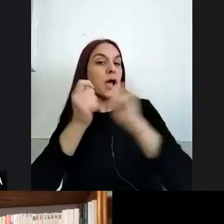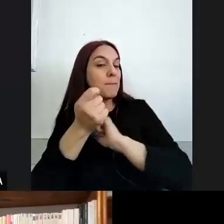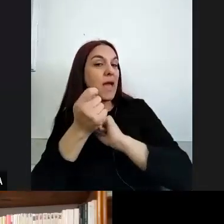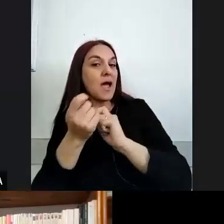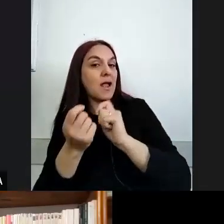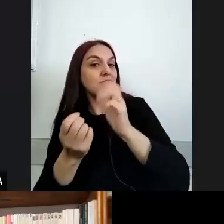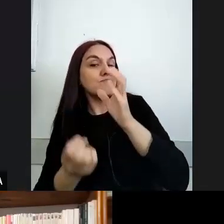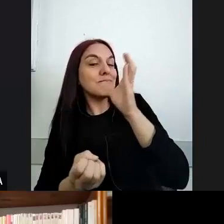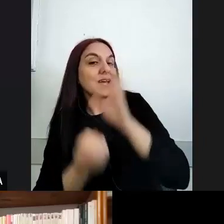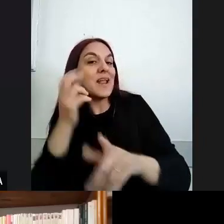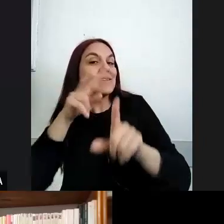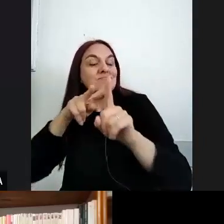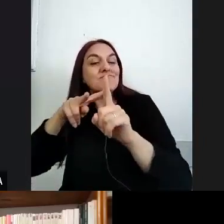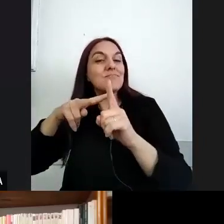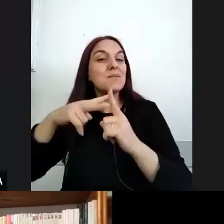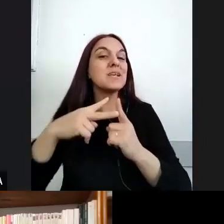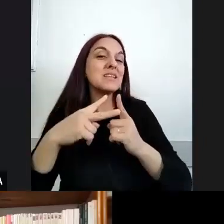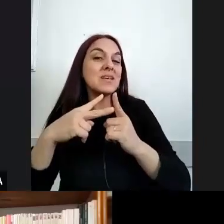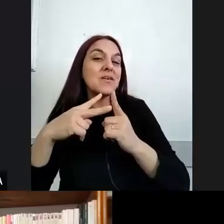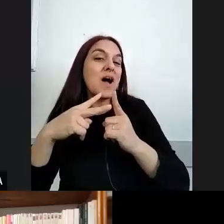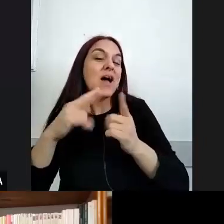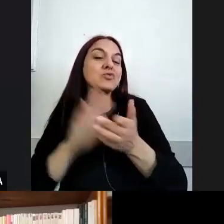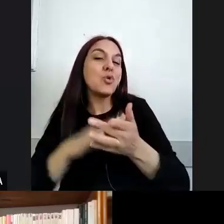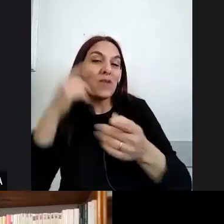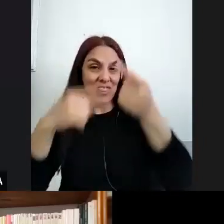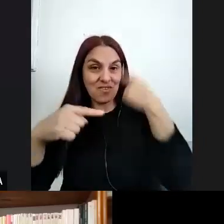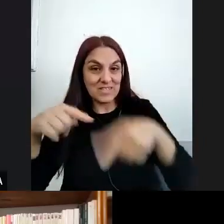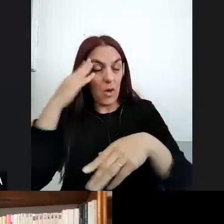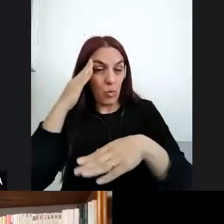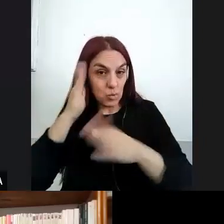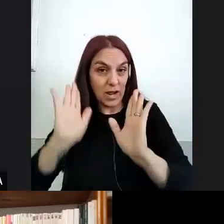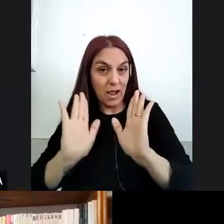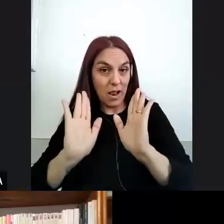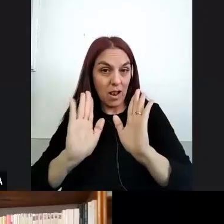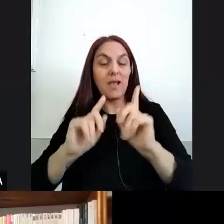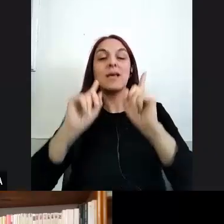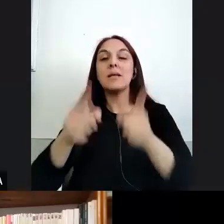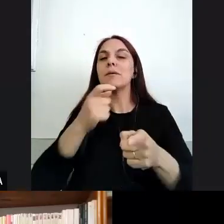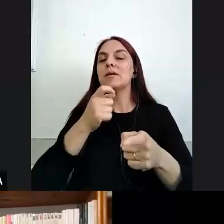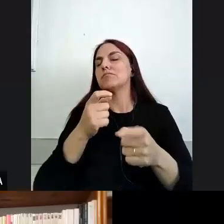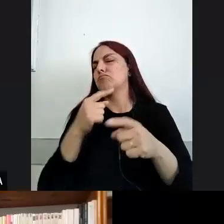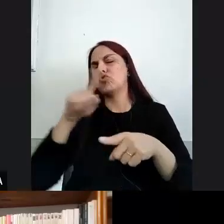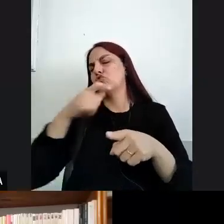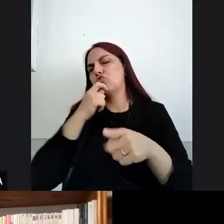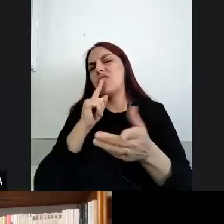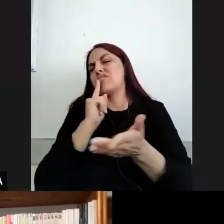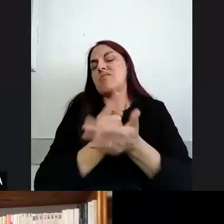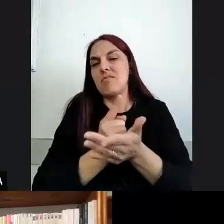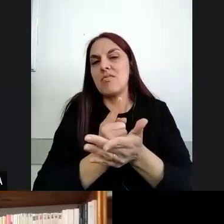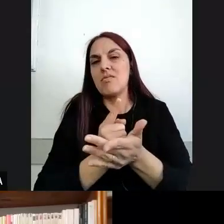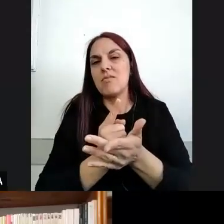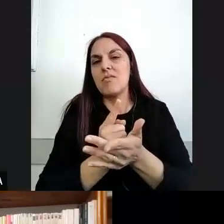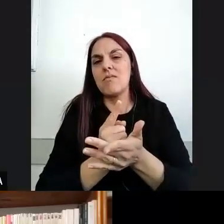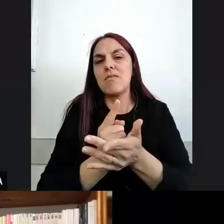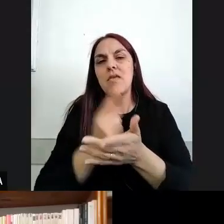más celebratoria de la diversidad y en todo caso imponemos el mandato de la interculturalidad